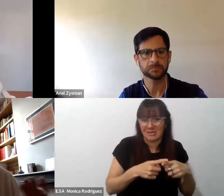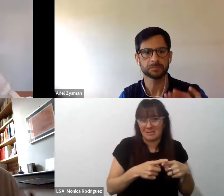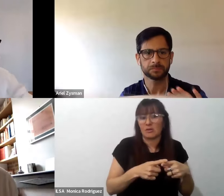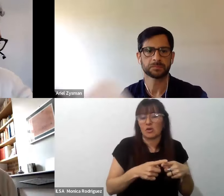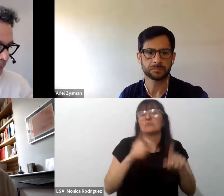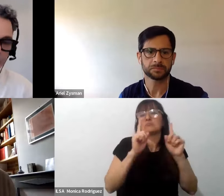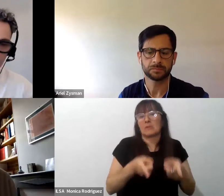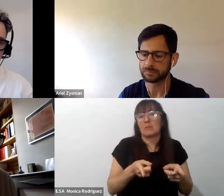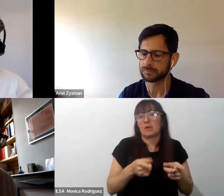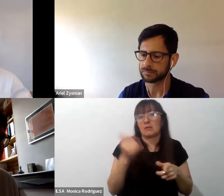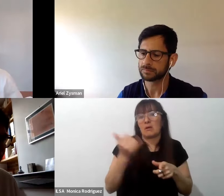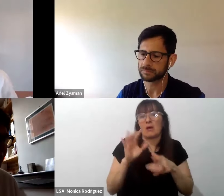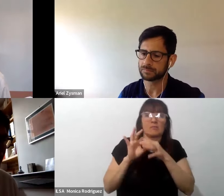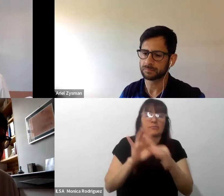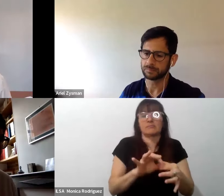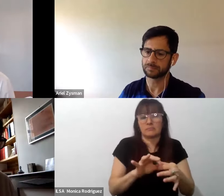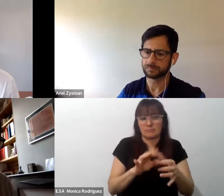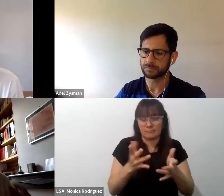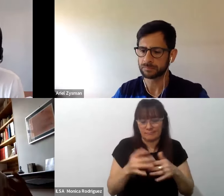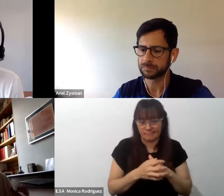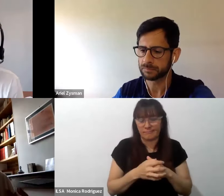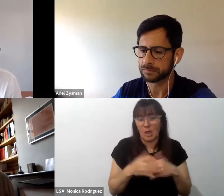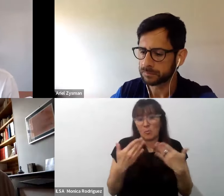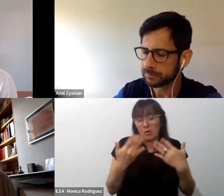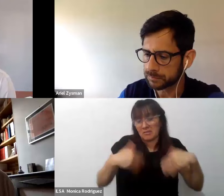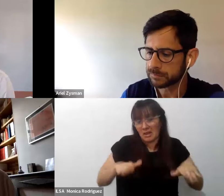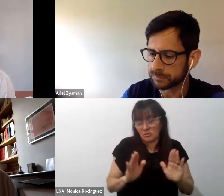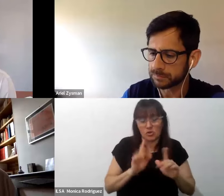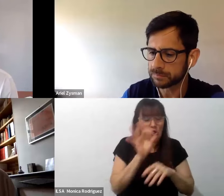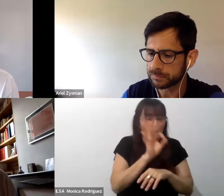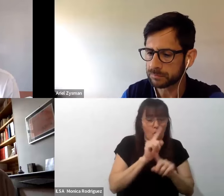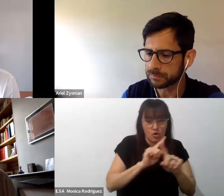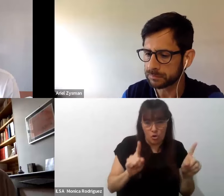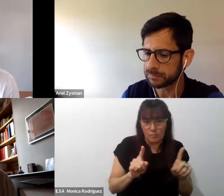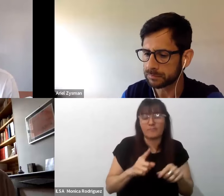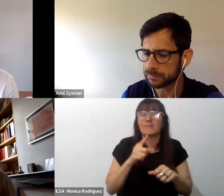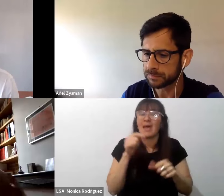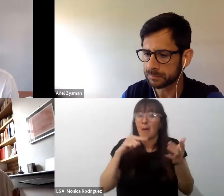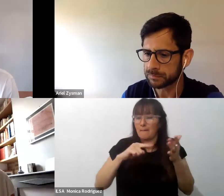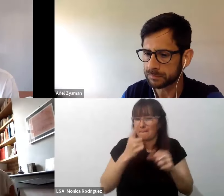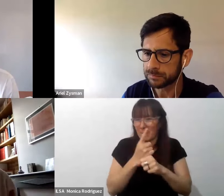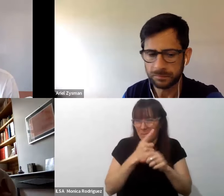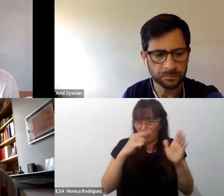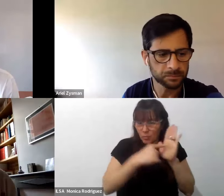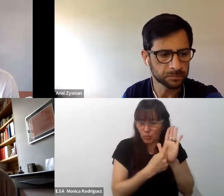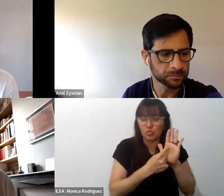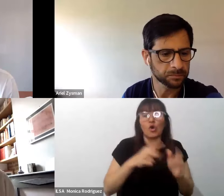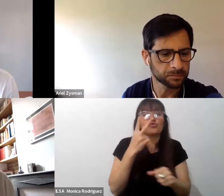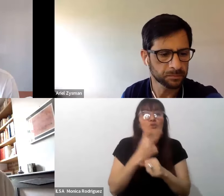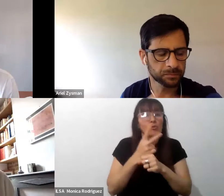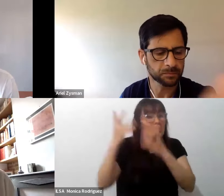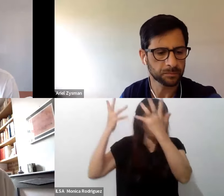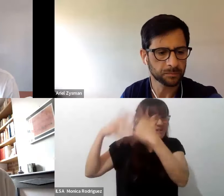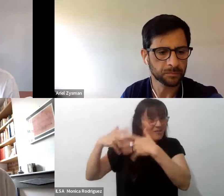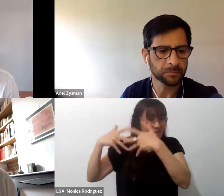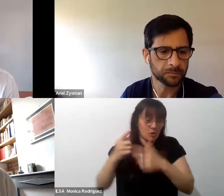tradicionalista o no ese es el primer punto el segundo o la segunda reflexión que